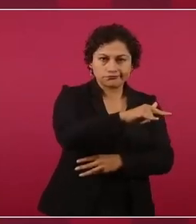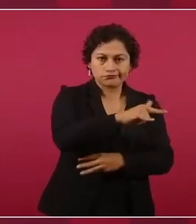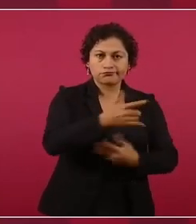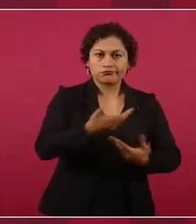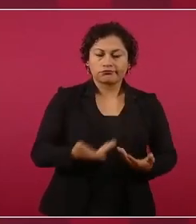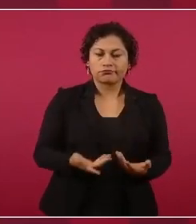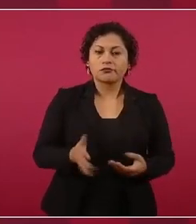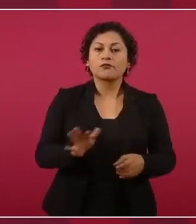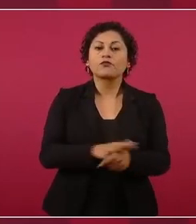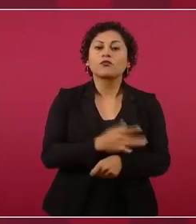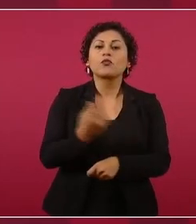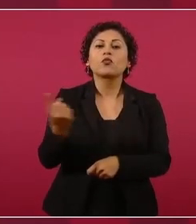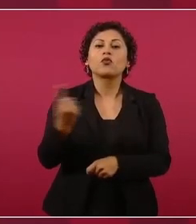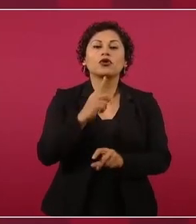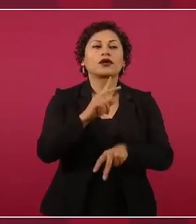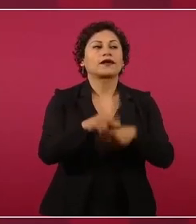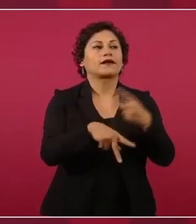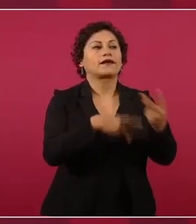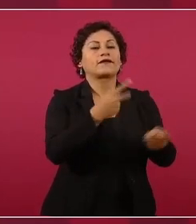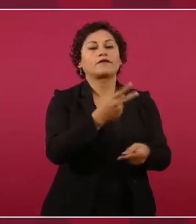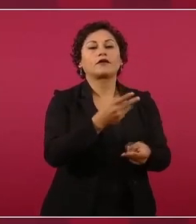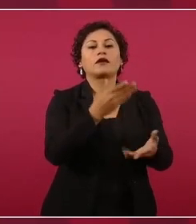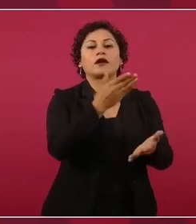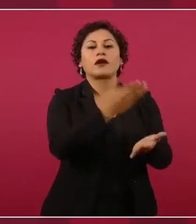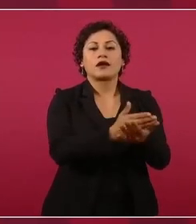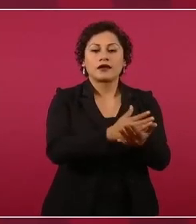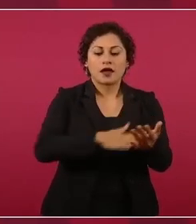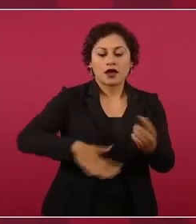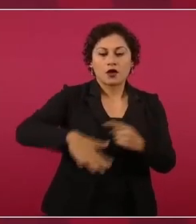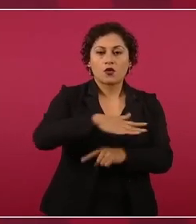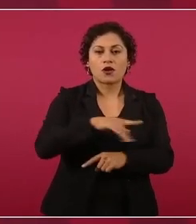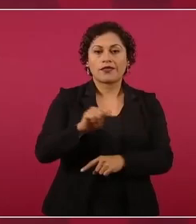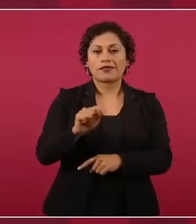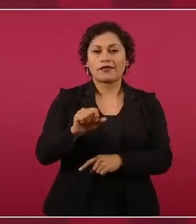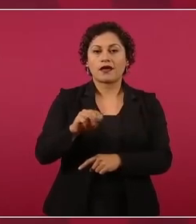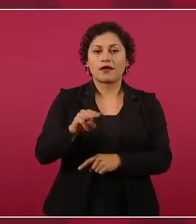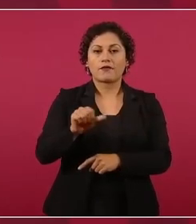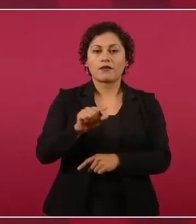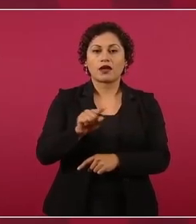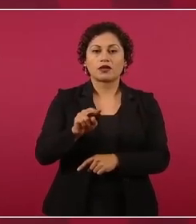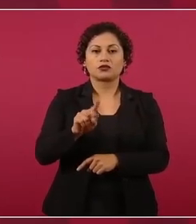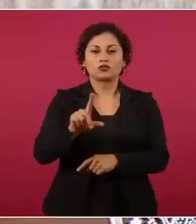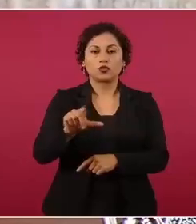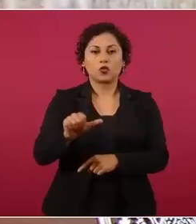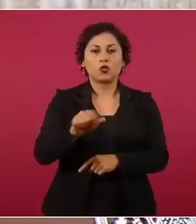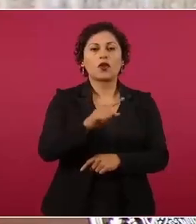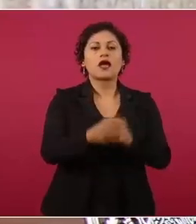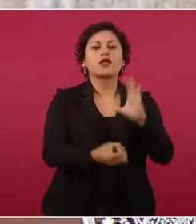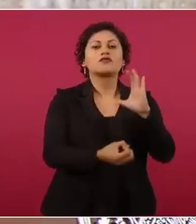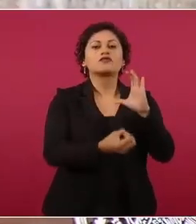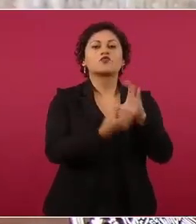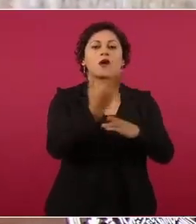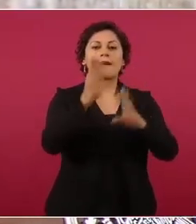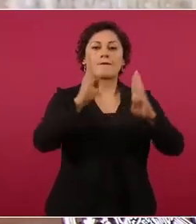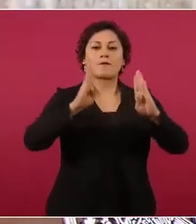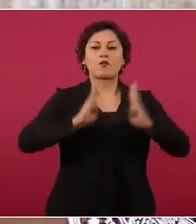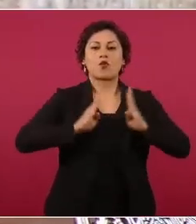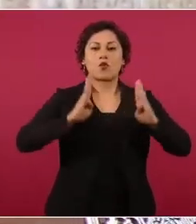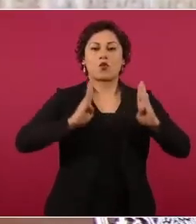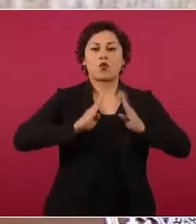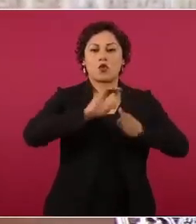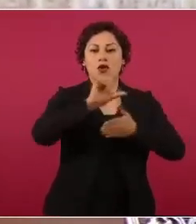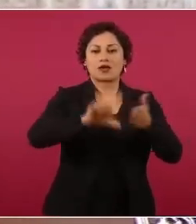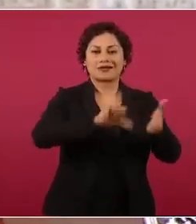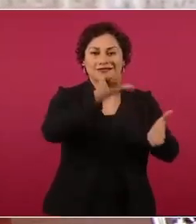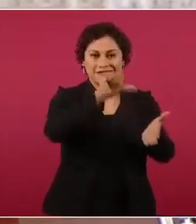inauguramos allá en Tamazula un cuartel, porque estamos haciendo una